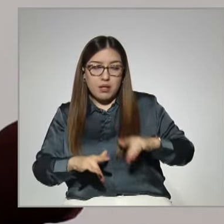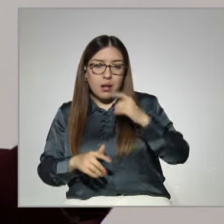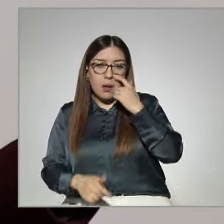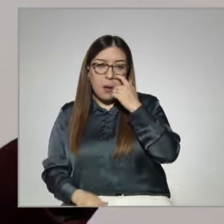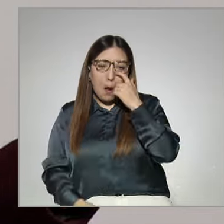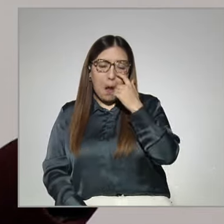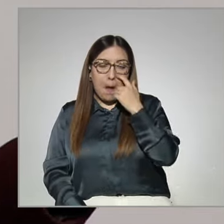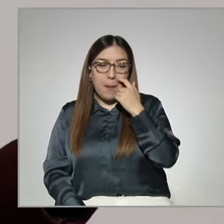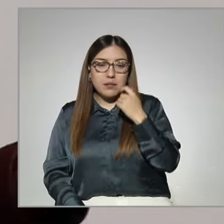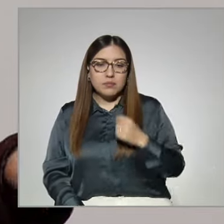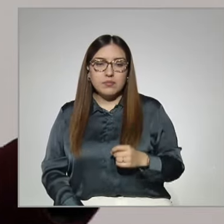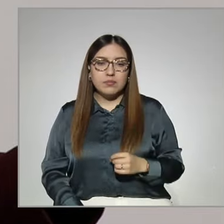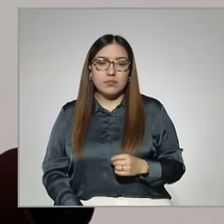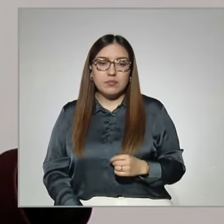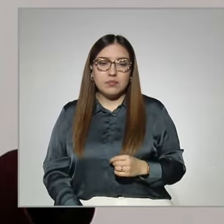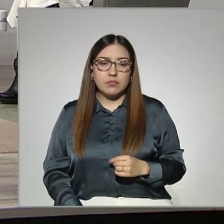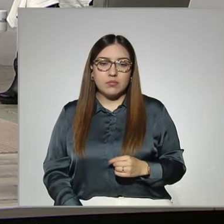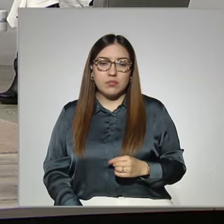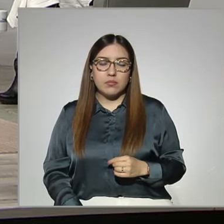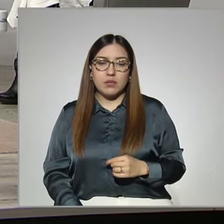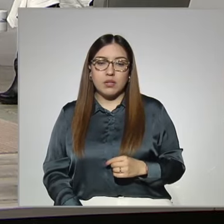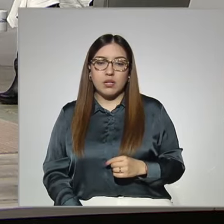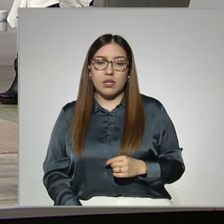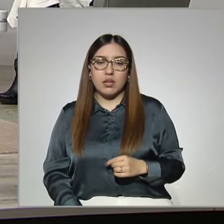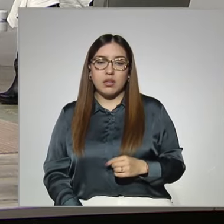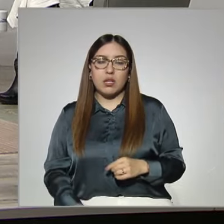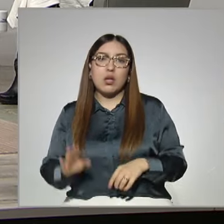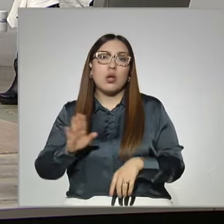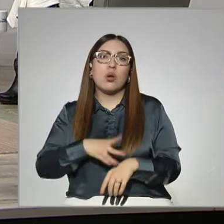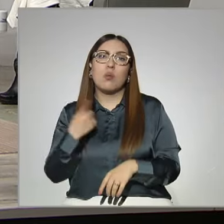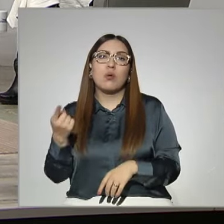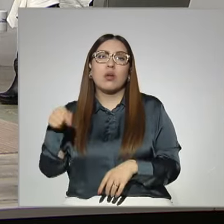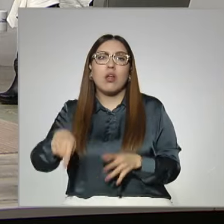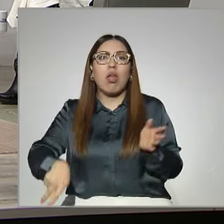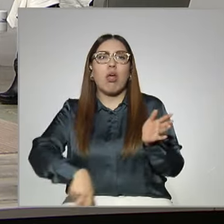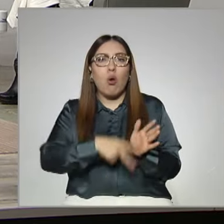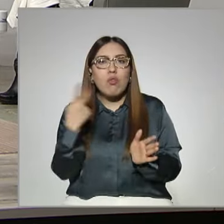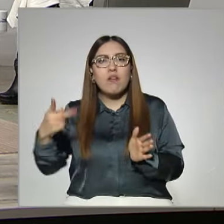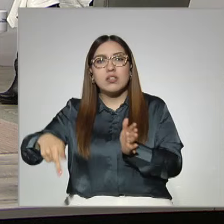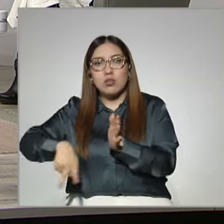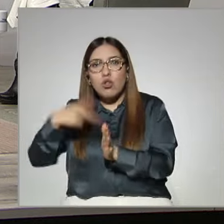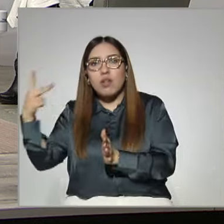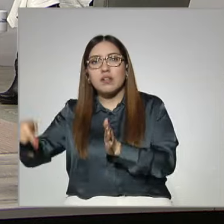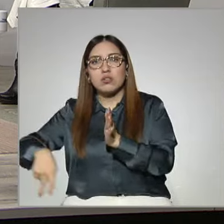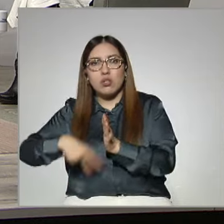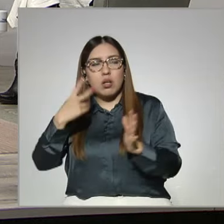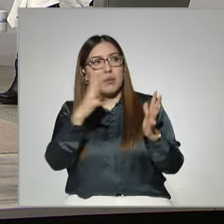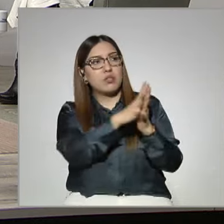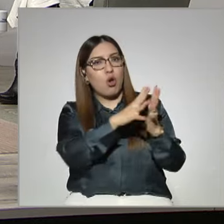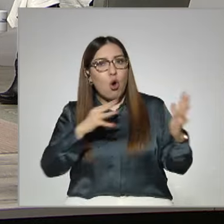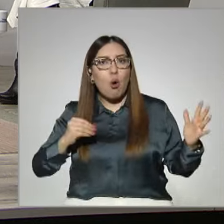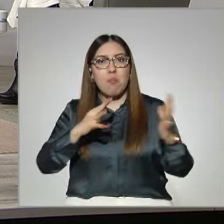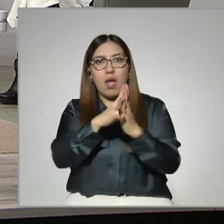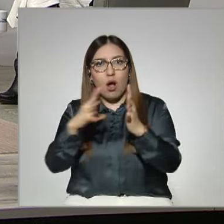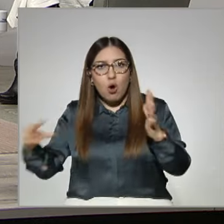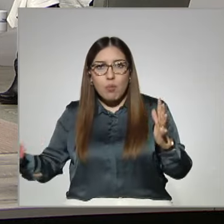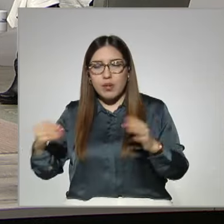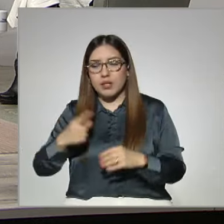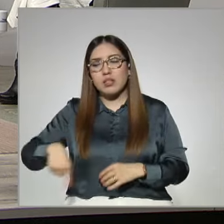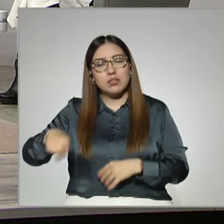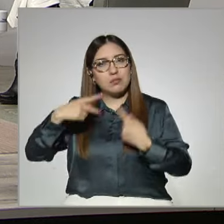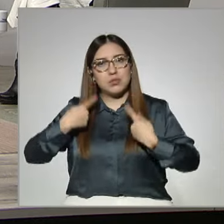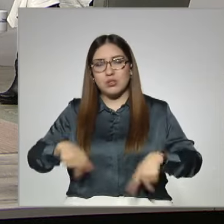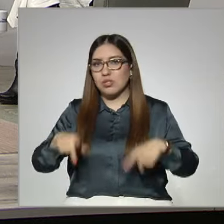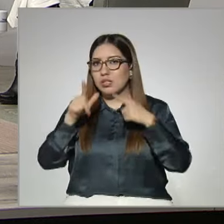está bien decirlo, por plagio, porque recurrentemente están haciendo plagio o trampa. Esas personas no pueden continuar. ¿A qué te